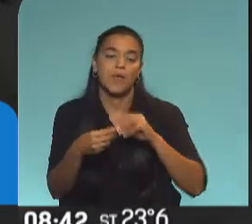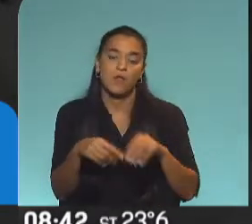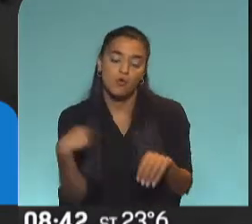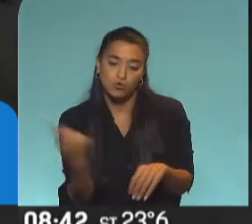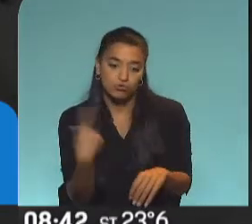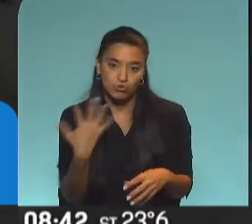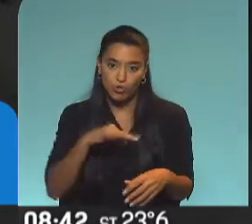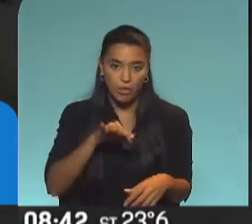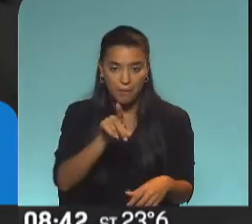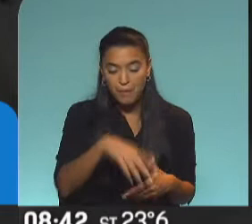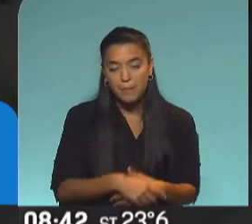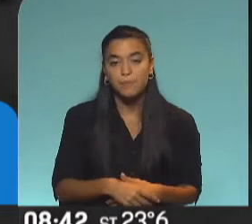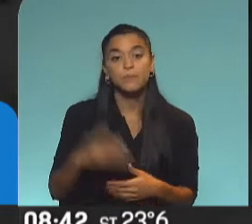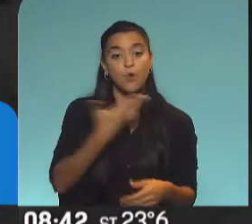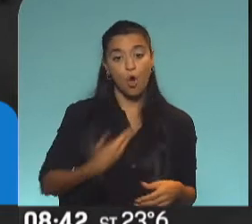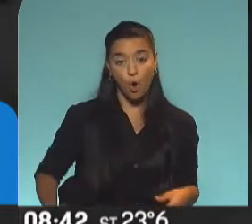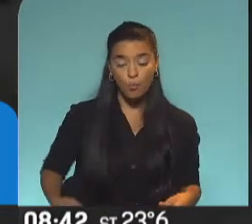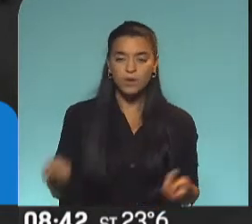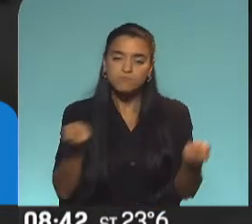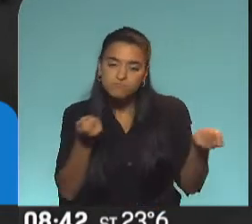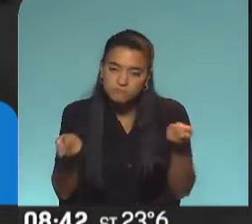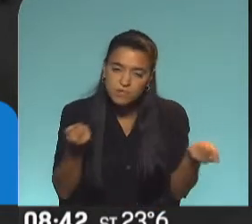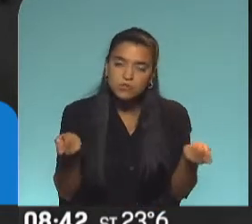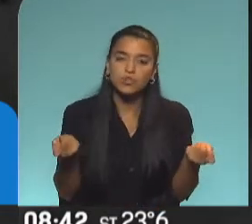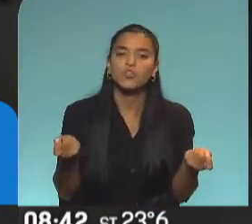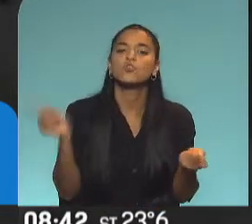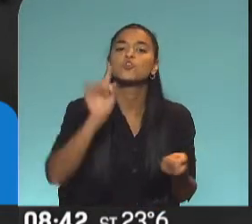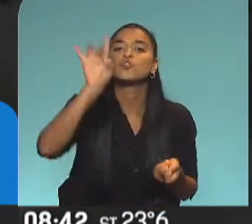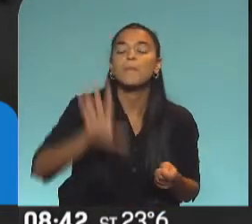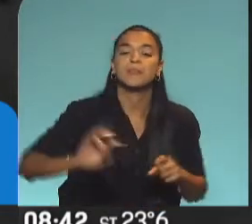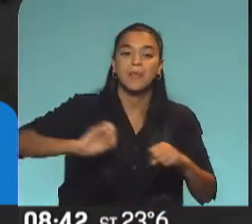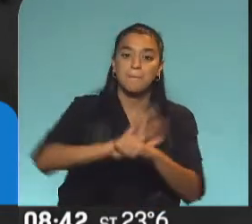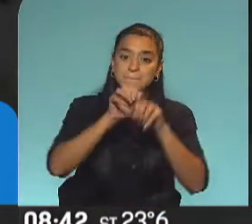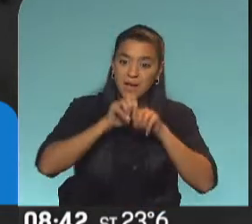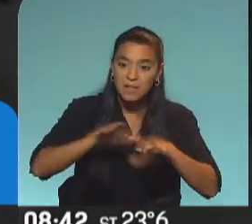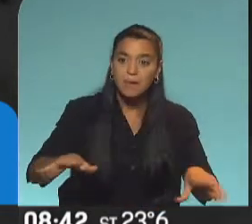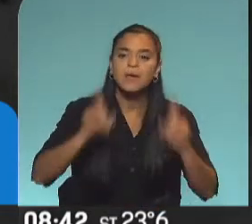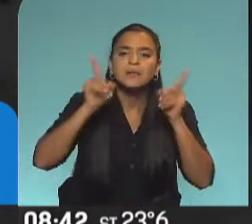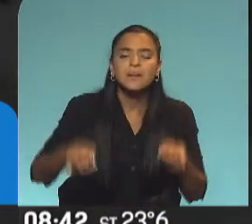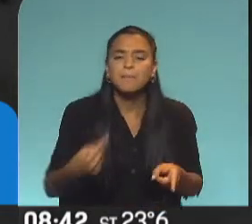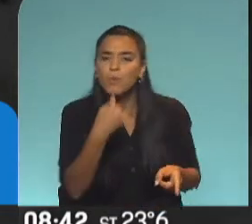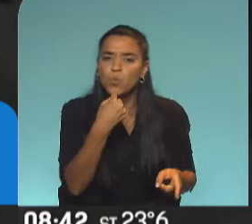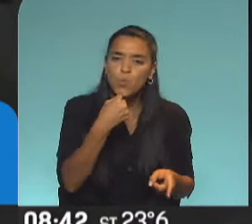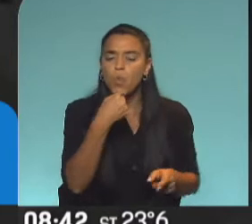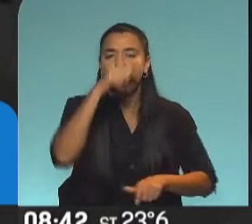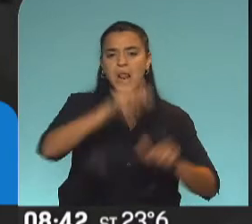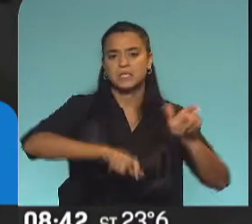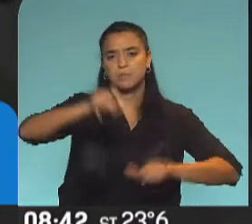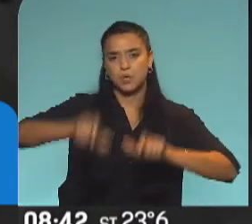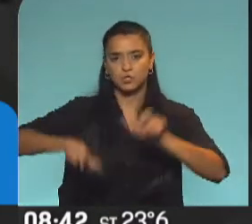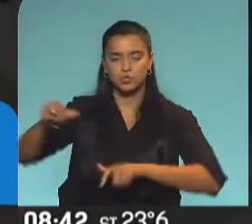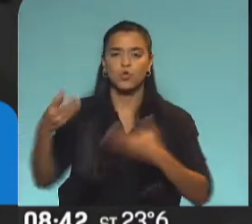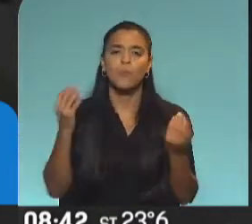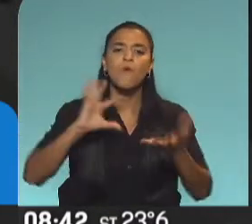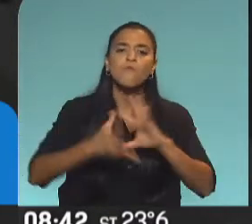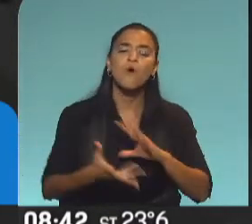camino, desde el Gobierno asumimos el rol de gestionar no solo la pandemia, sino también la incertidumbre de la gente a través